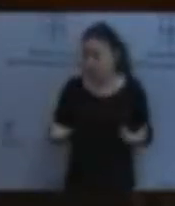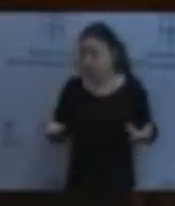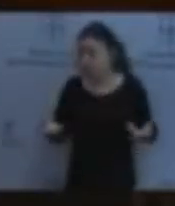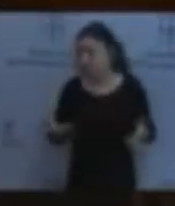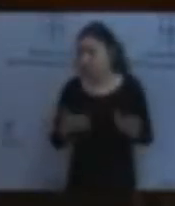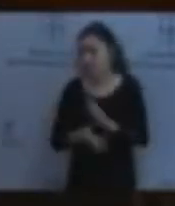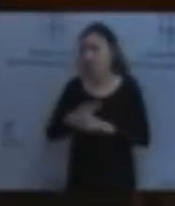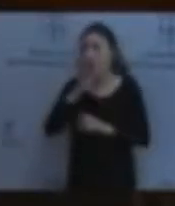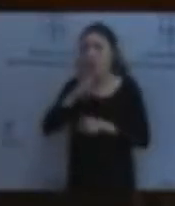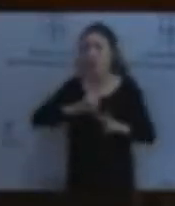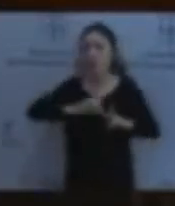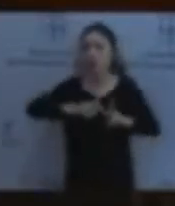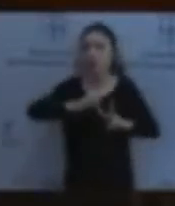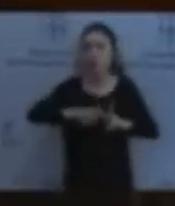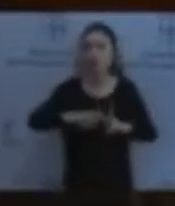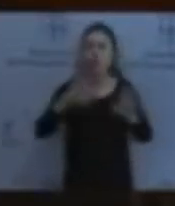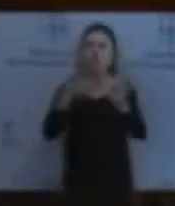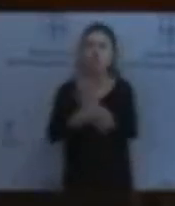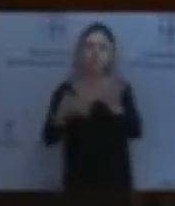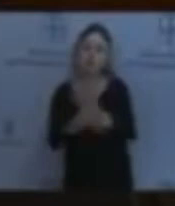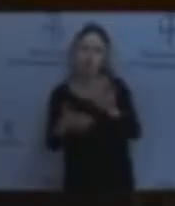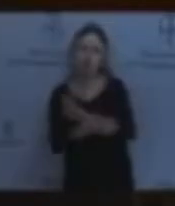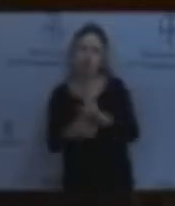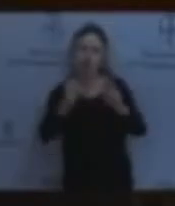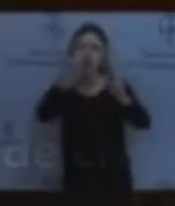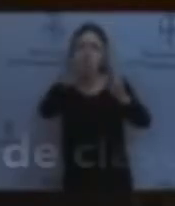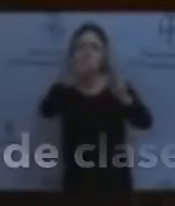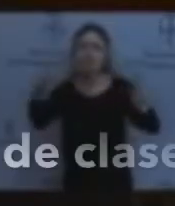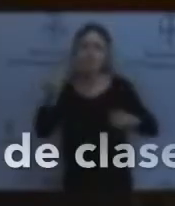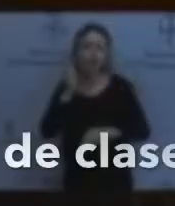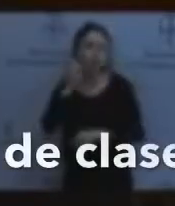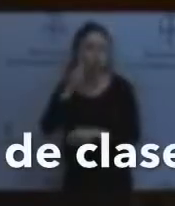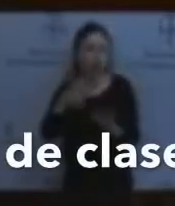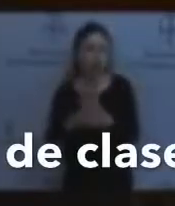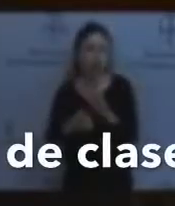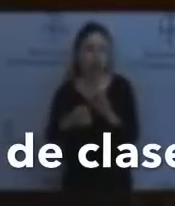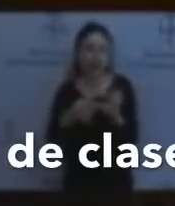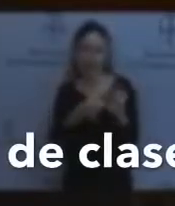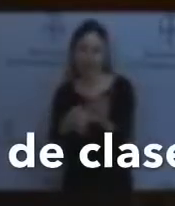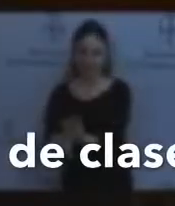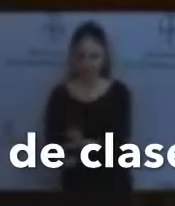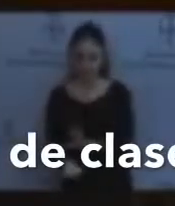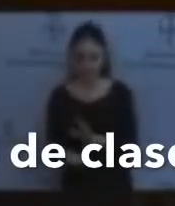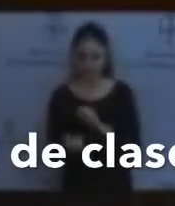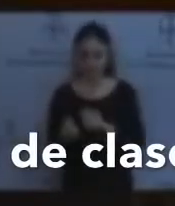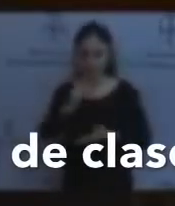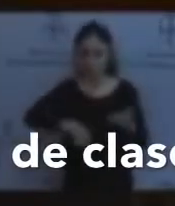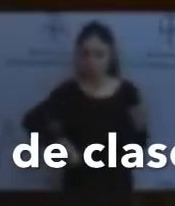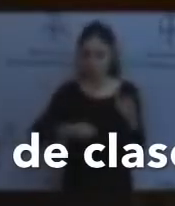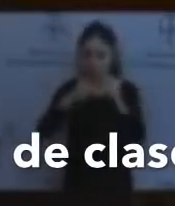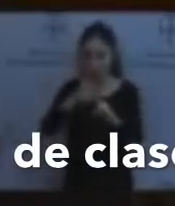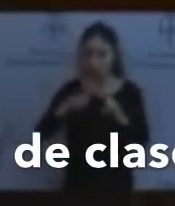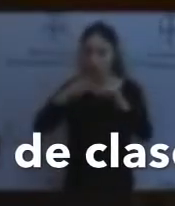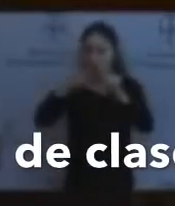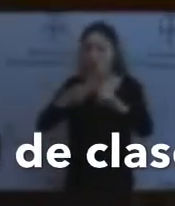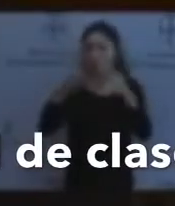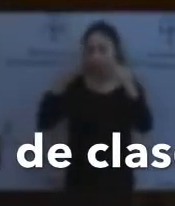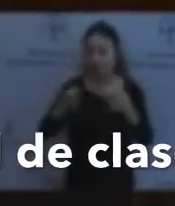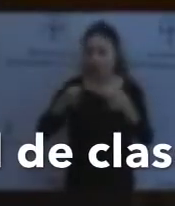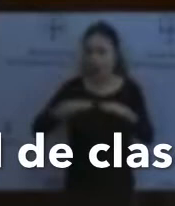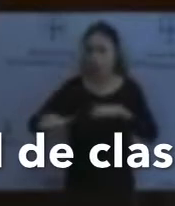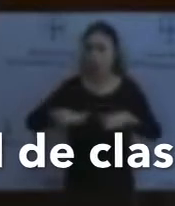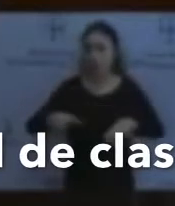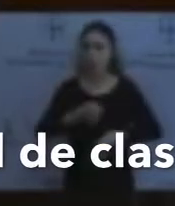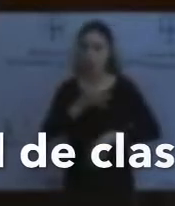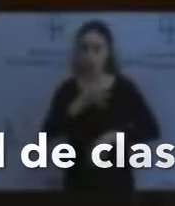que el título sea solo un gancho vacío con el objetivo real de atacar al movimiento sindical de clase. En este caso